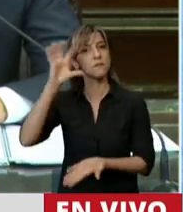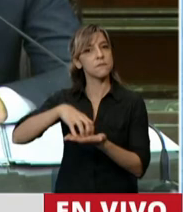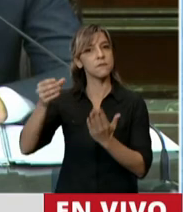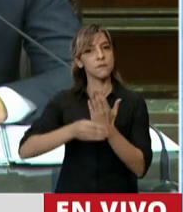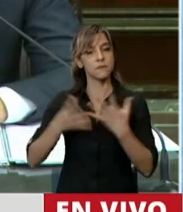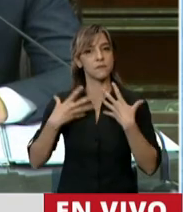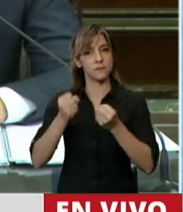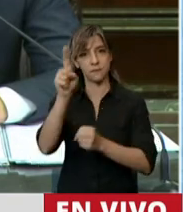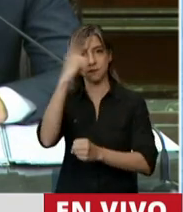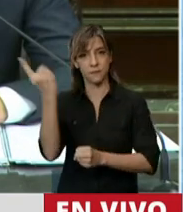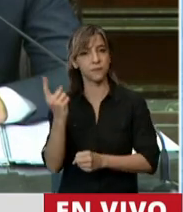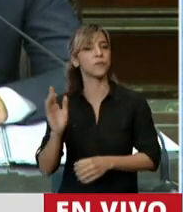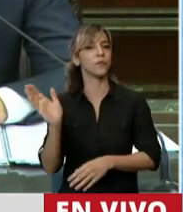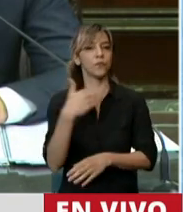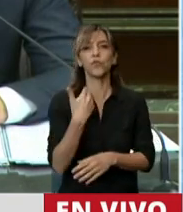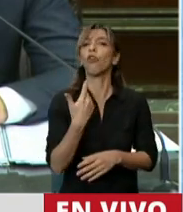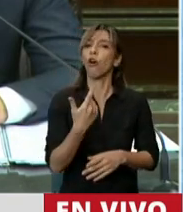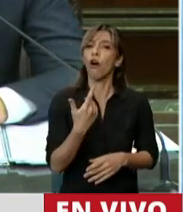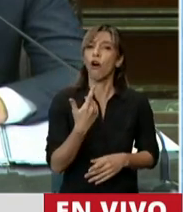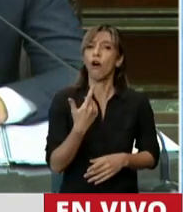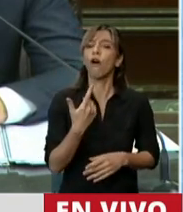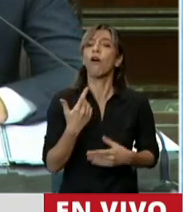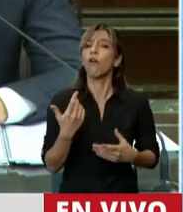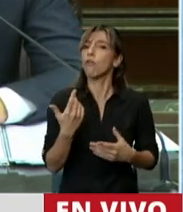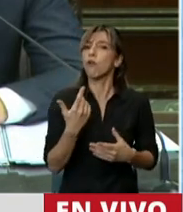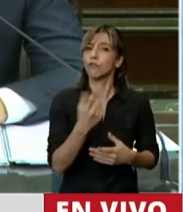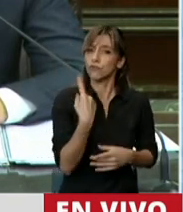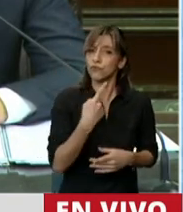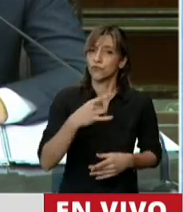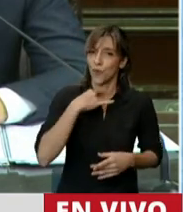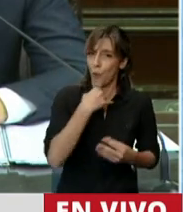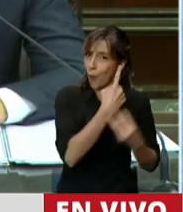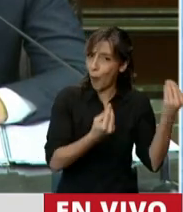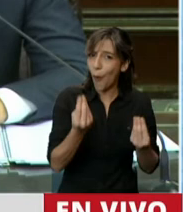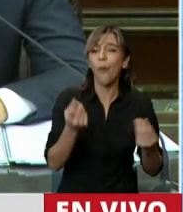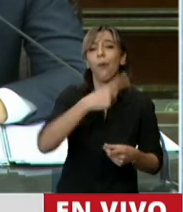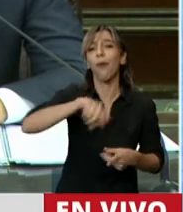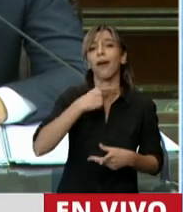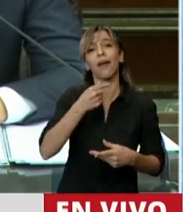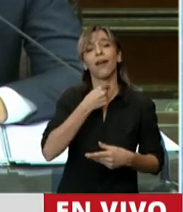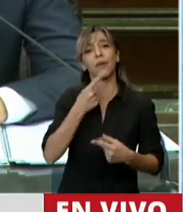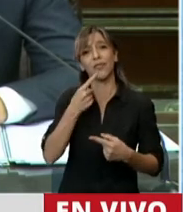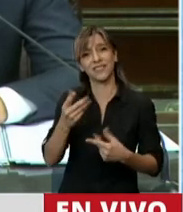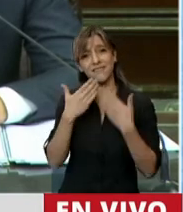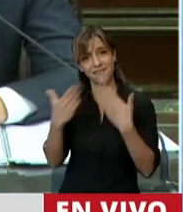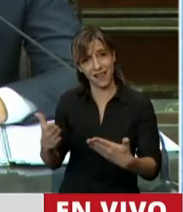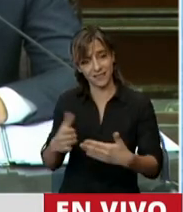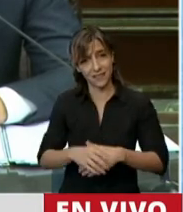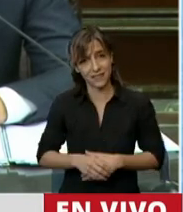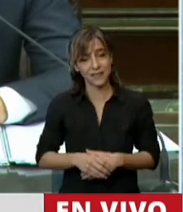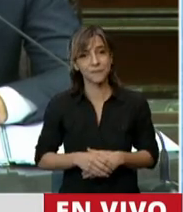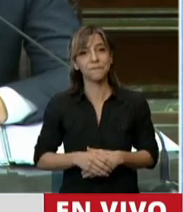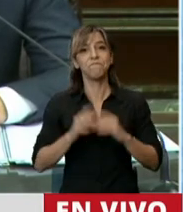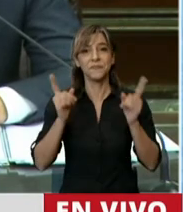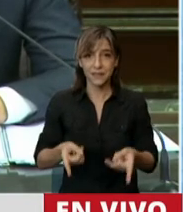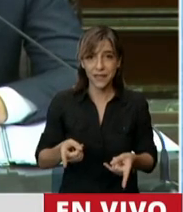representación de todos los jujeños y jujeñas, nuestro máximo agradecimiento. Y especialmente a Carla Bisotti, que está ahí. La verdad,